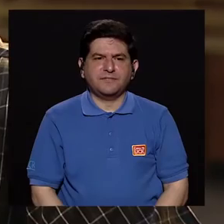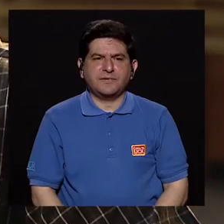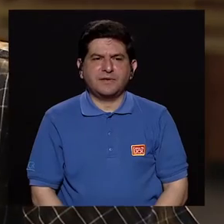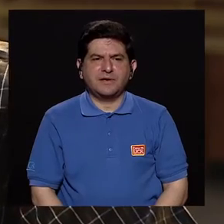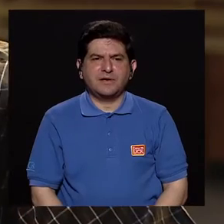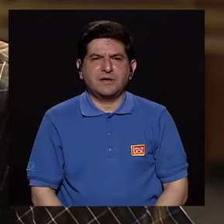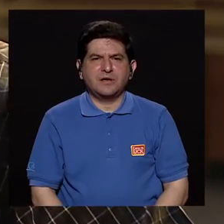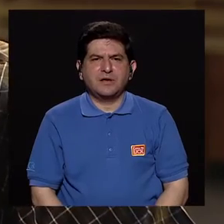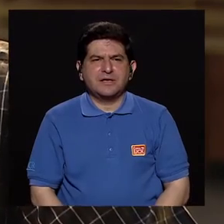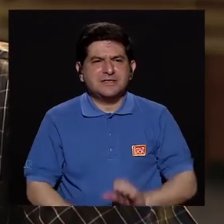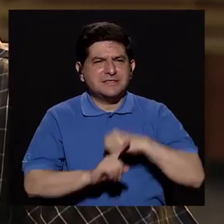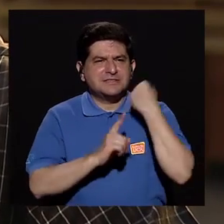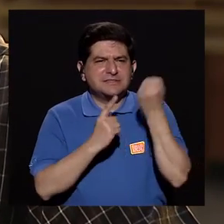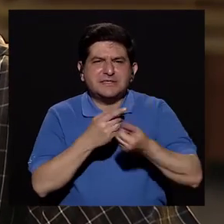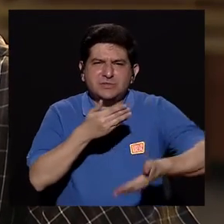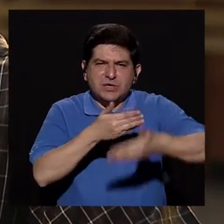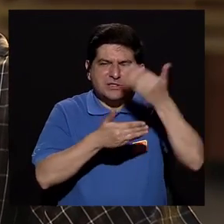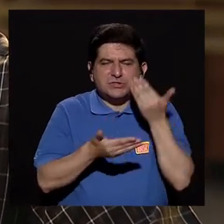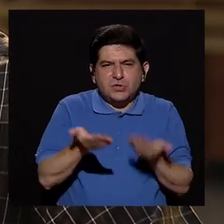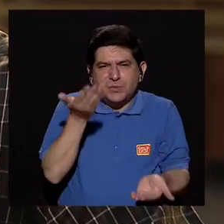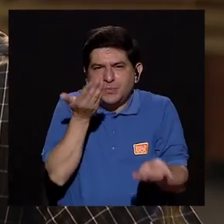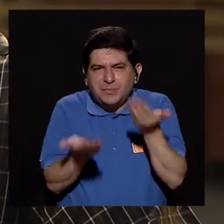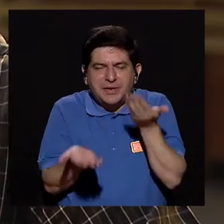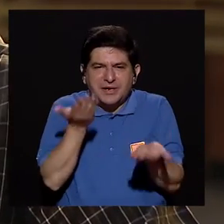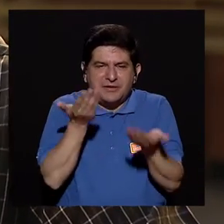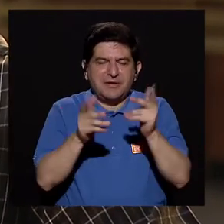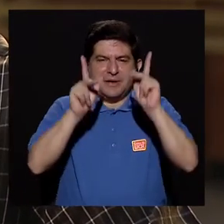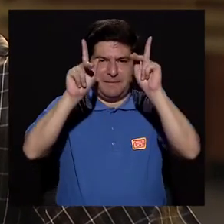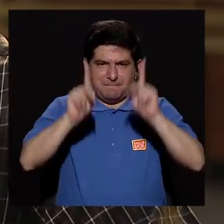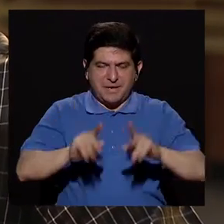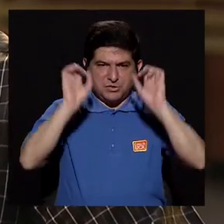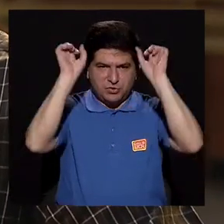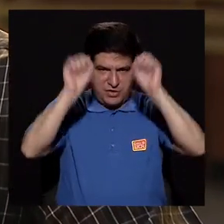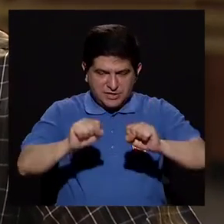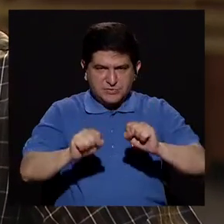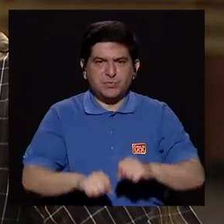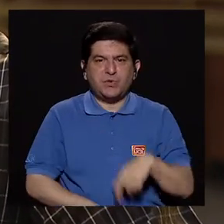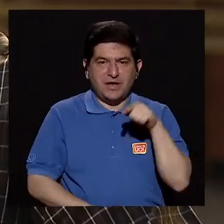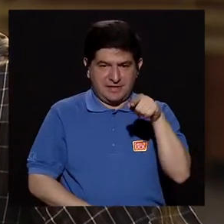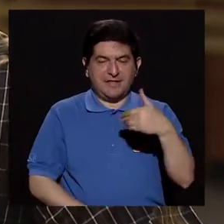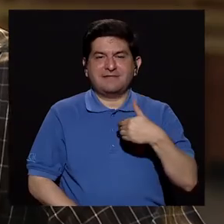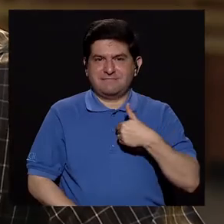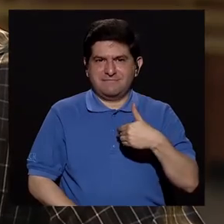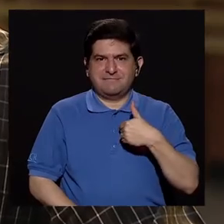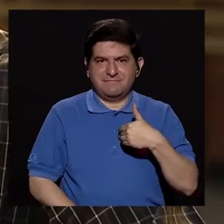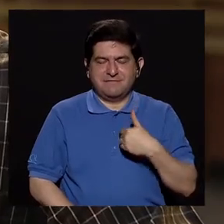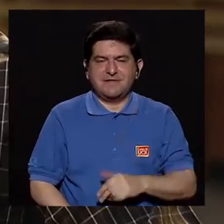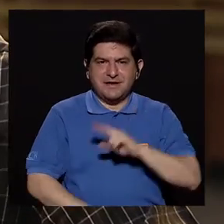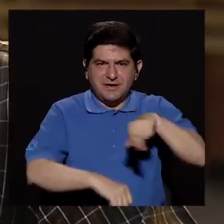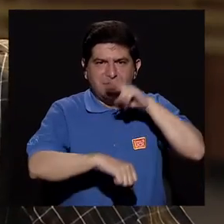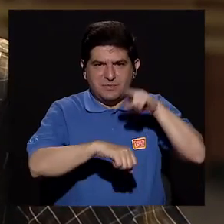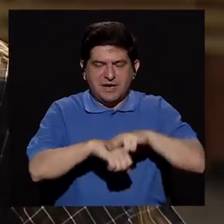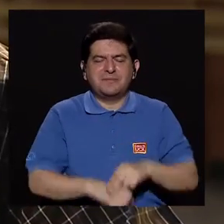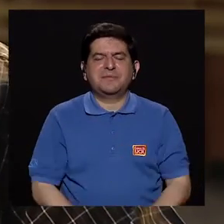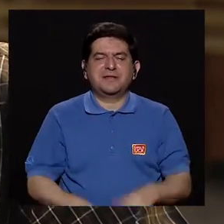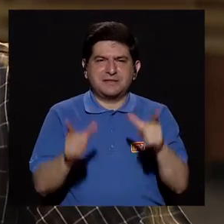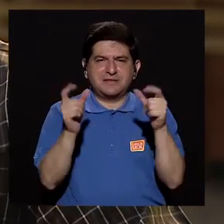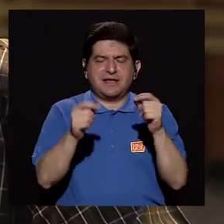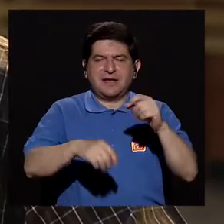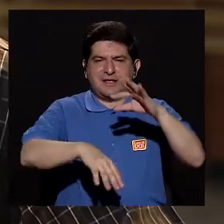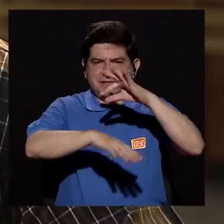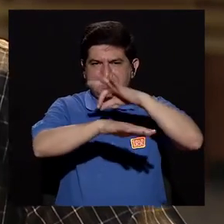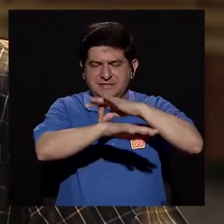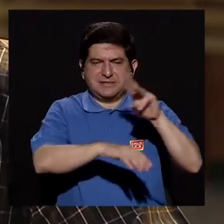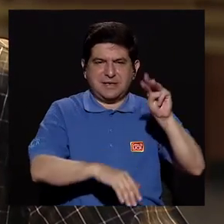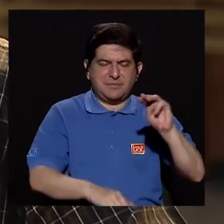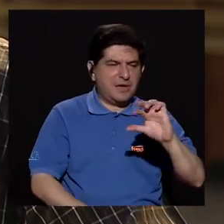alguna predisposición o alguna condición que haga que algunas personas sean más propensas a sufrir de un eventual melanoma